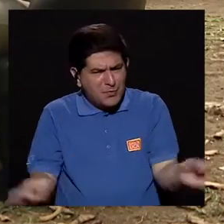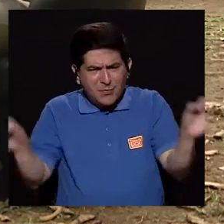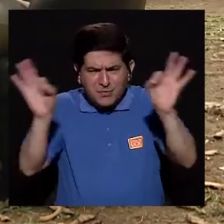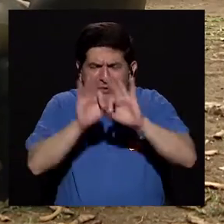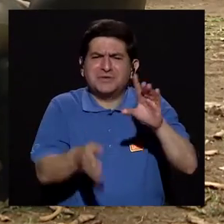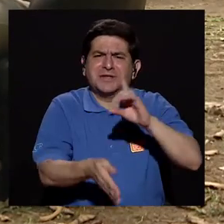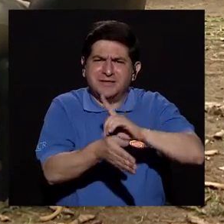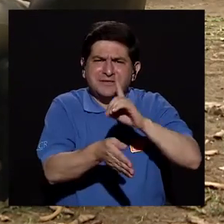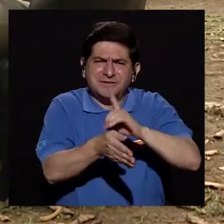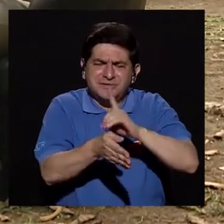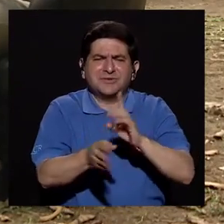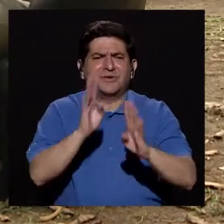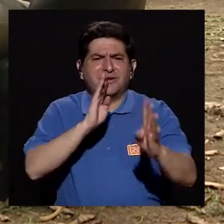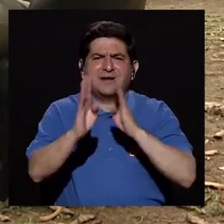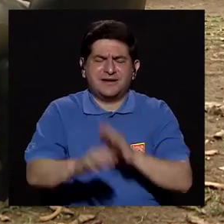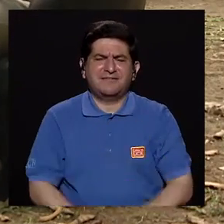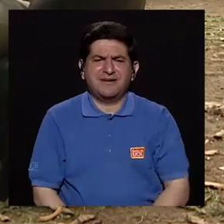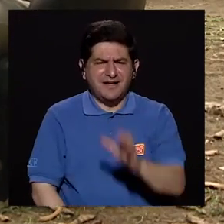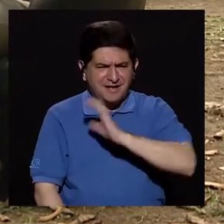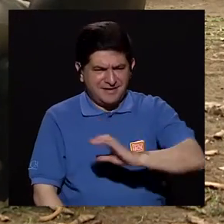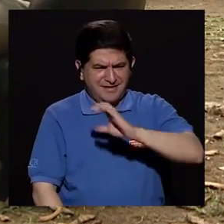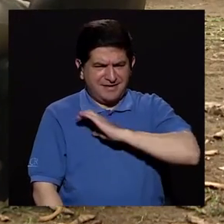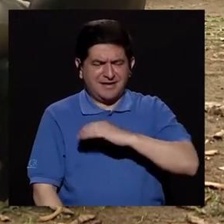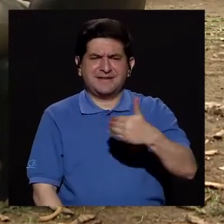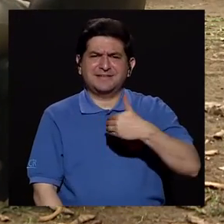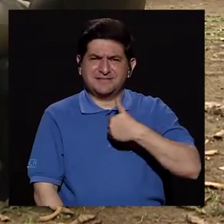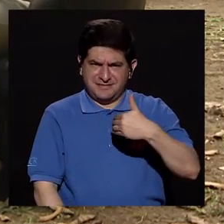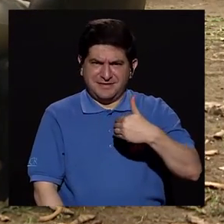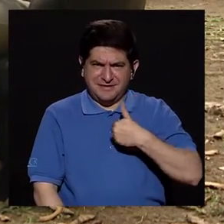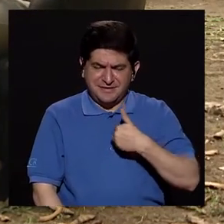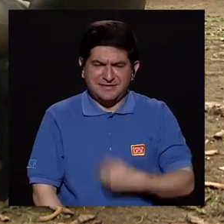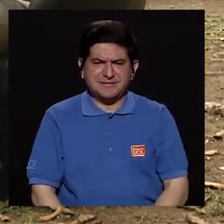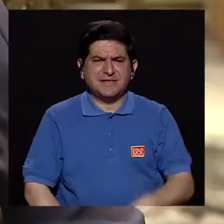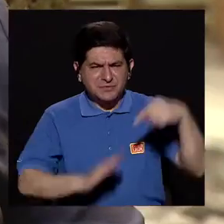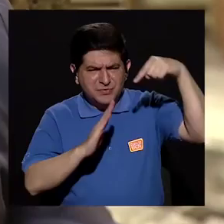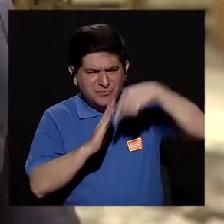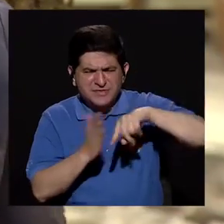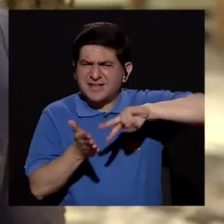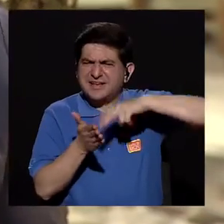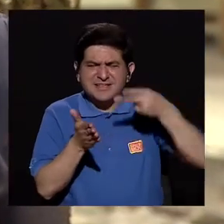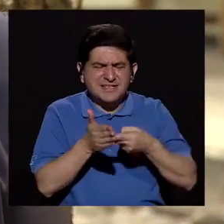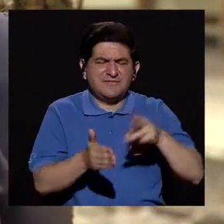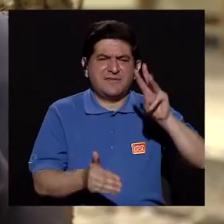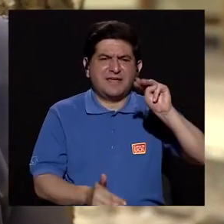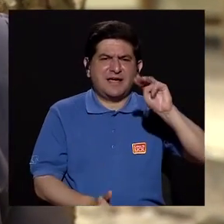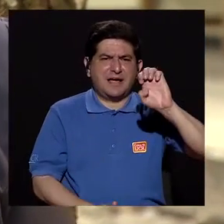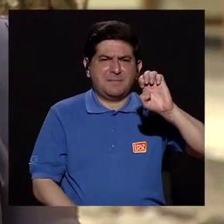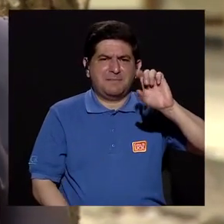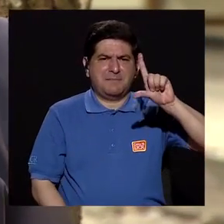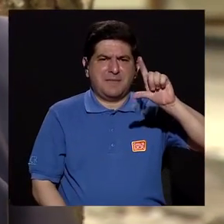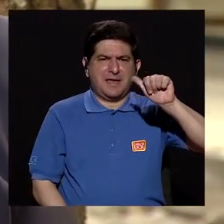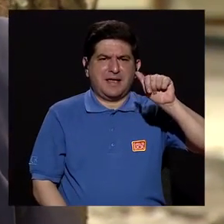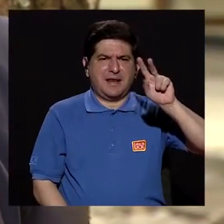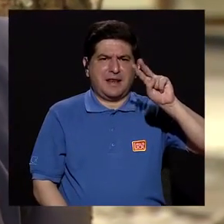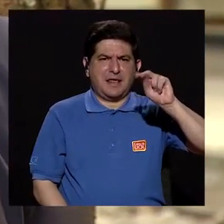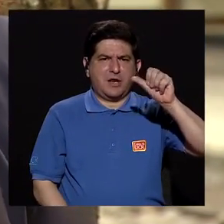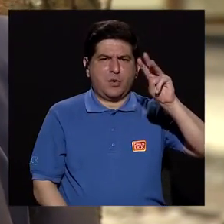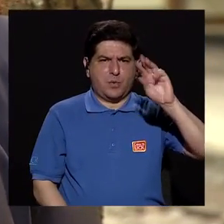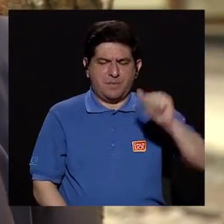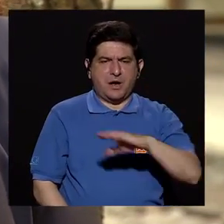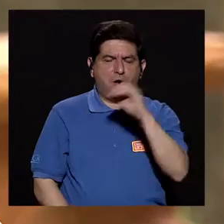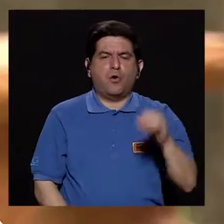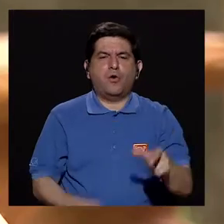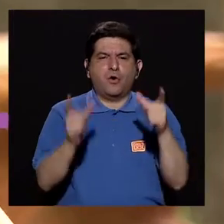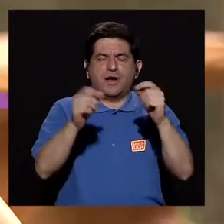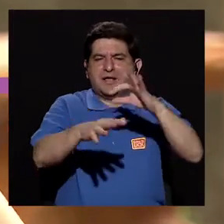muy oportuno, doctora, hablar un poco sobre las características o bien ahondar de qué significa melanoma, por qué este tipo de cáncer de